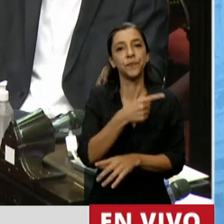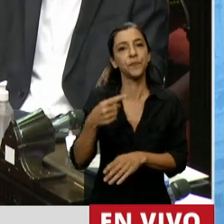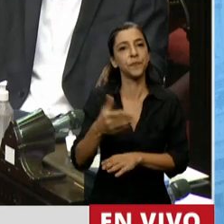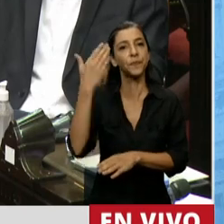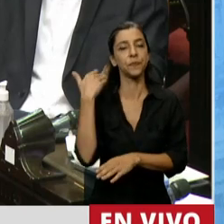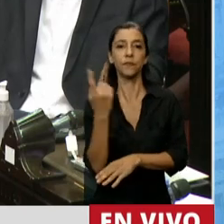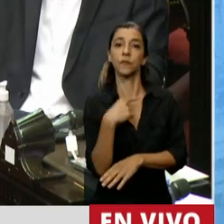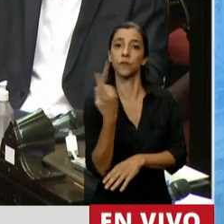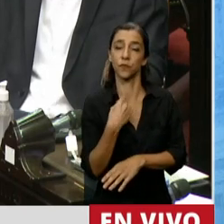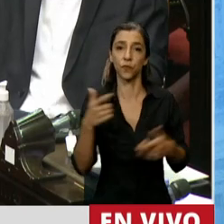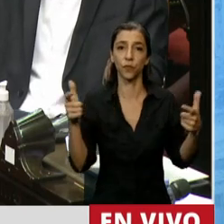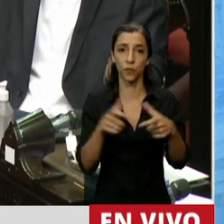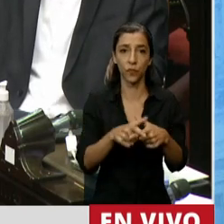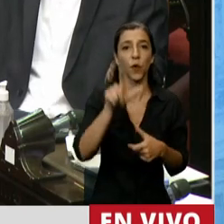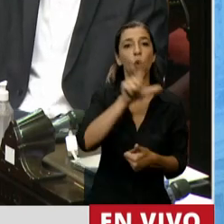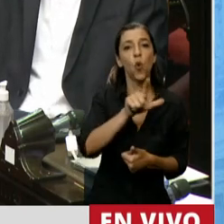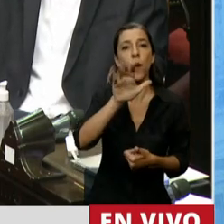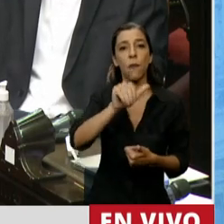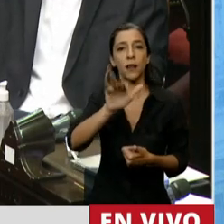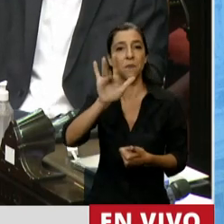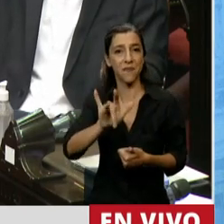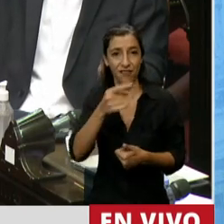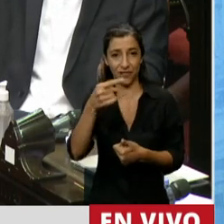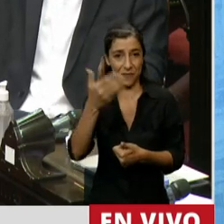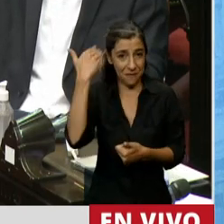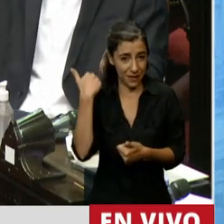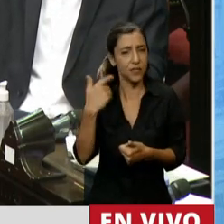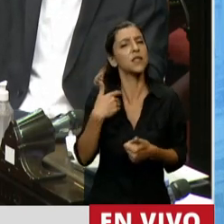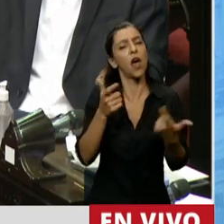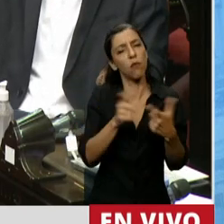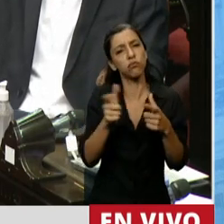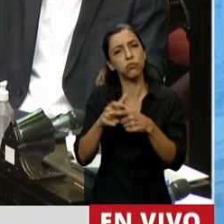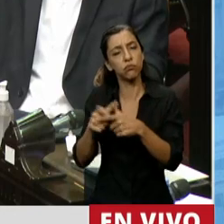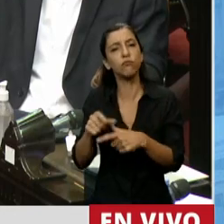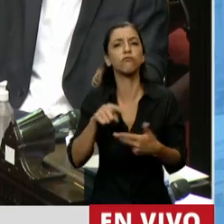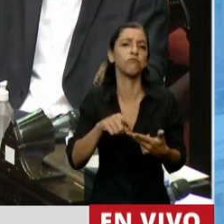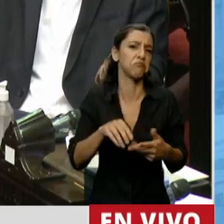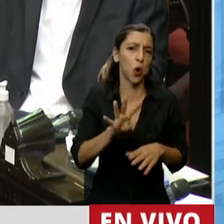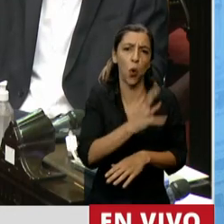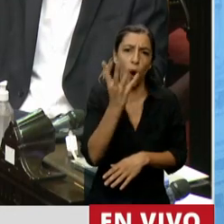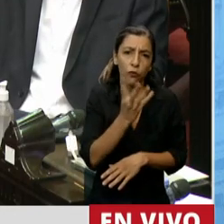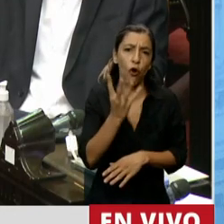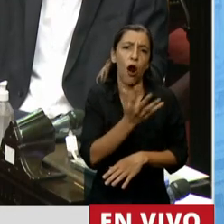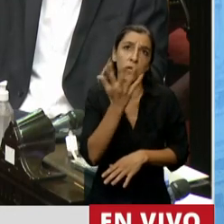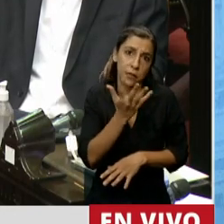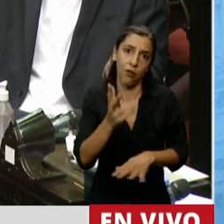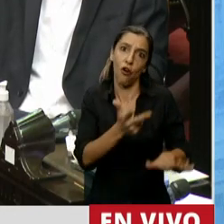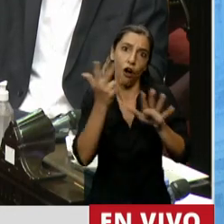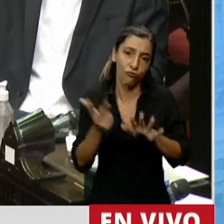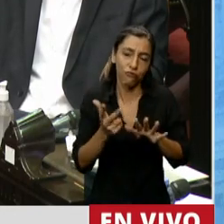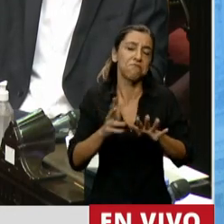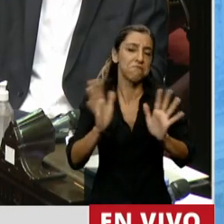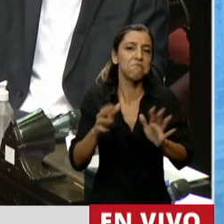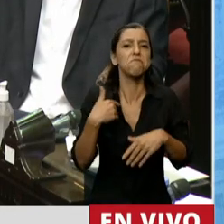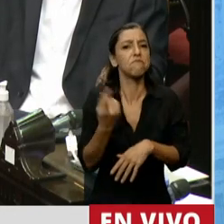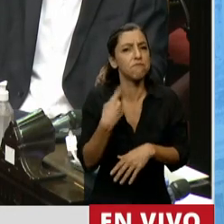lunes, martes y miércoles durante 4, 5 u 8 horas por día estuvimos trabajando,